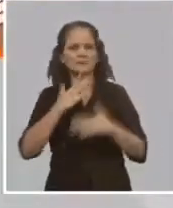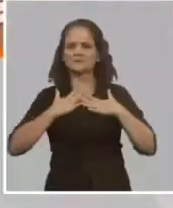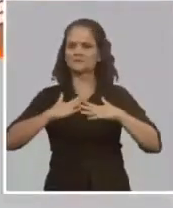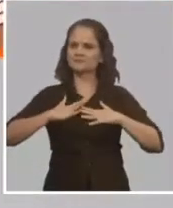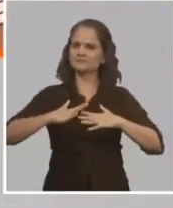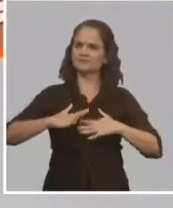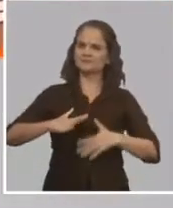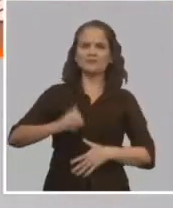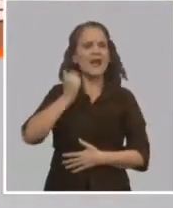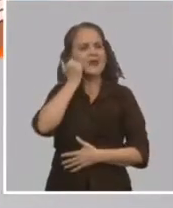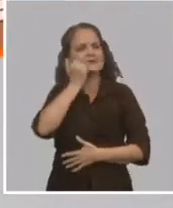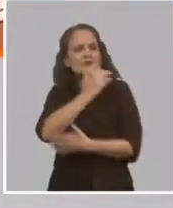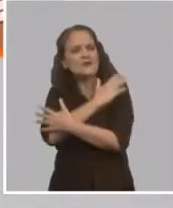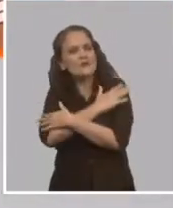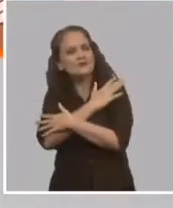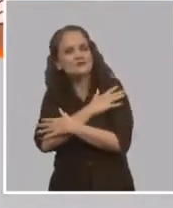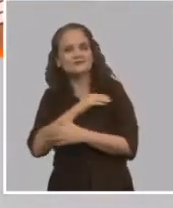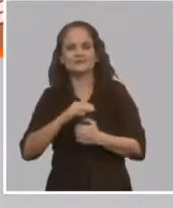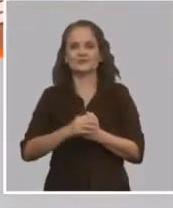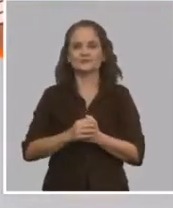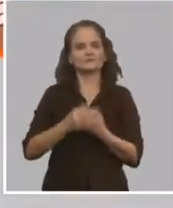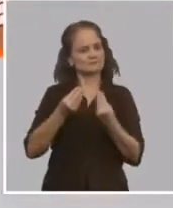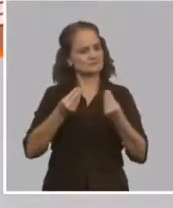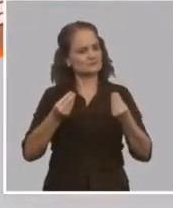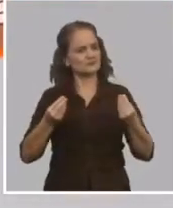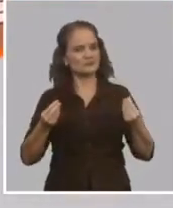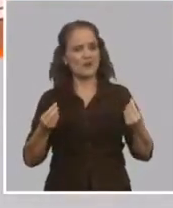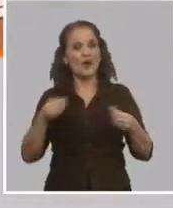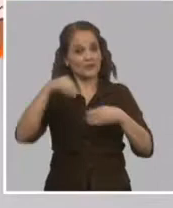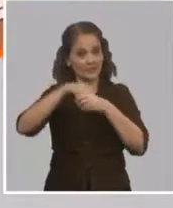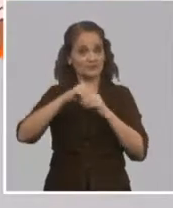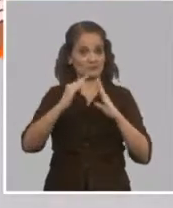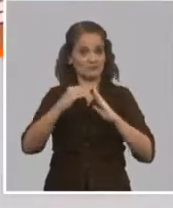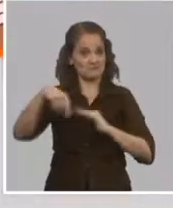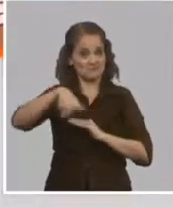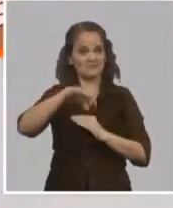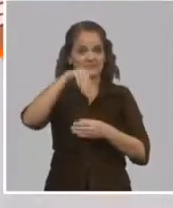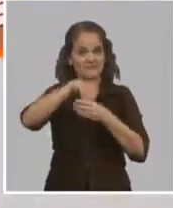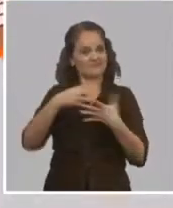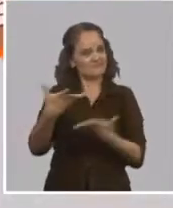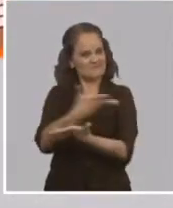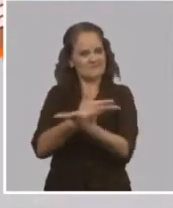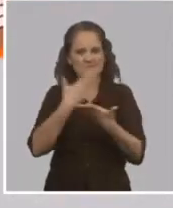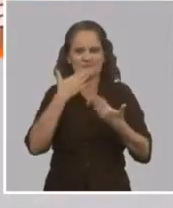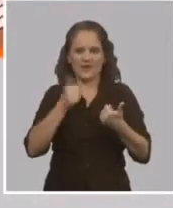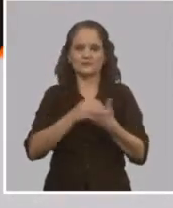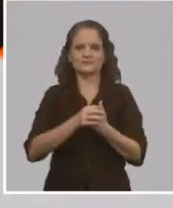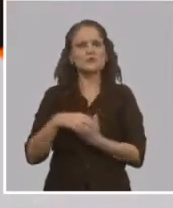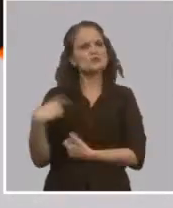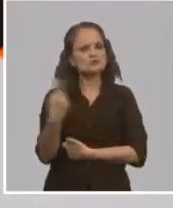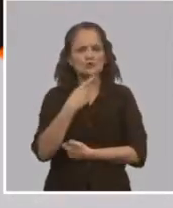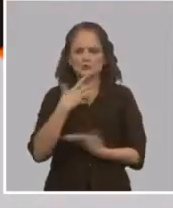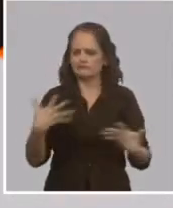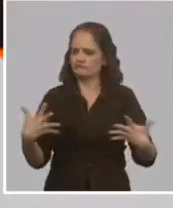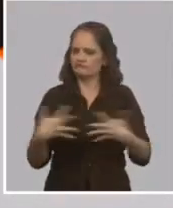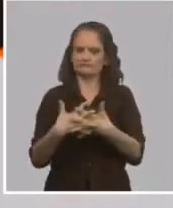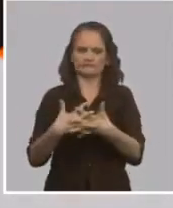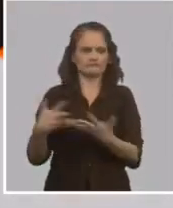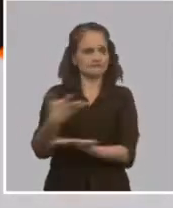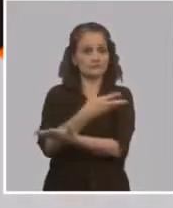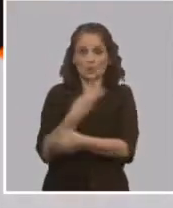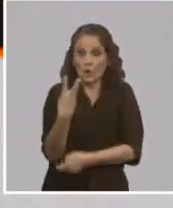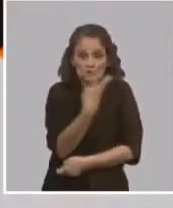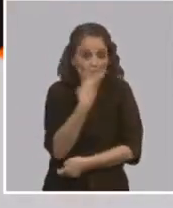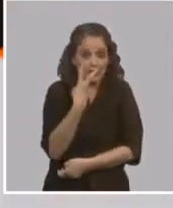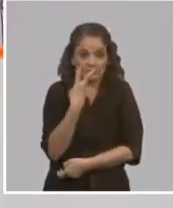muy cariñoso, es dócil. Y creo que hemos hecho muy buena unión, los tres